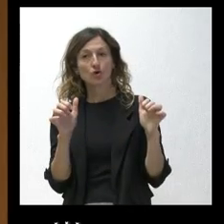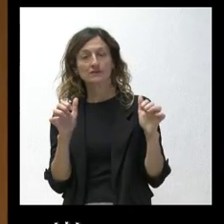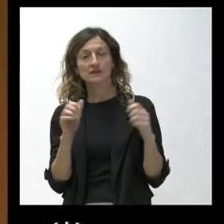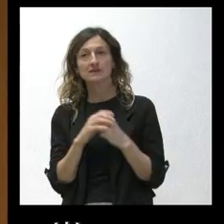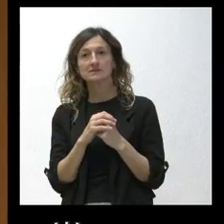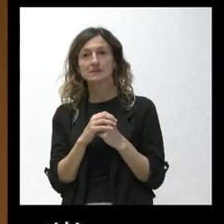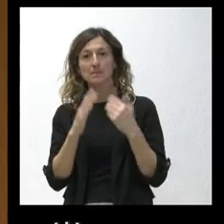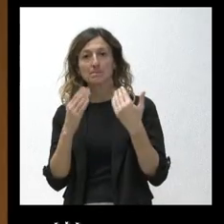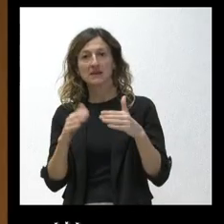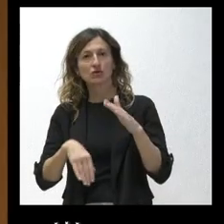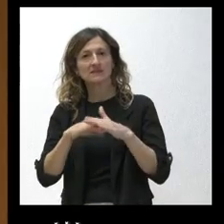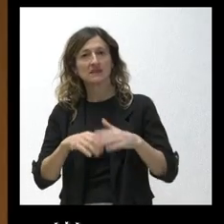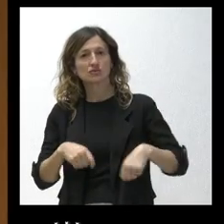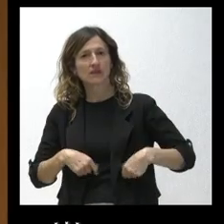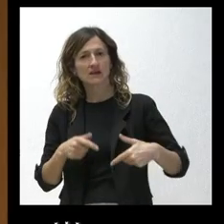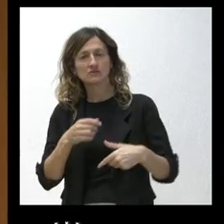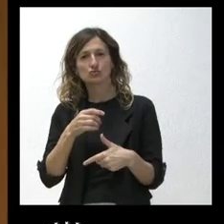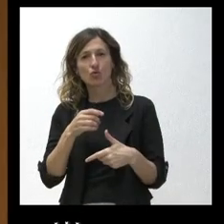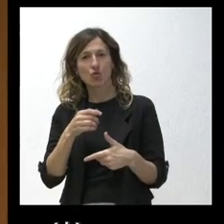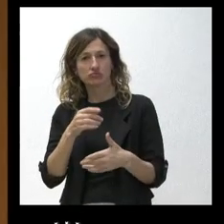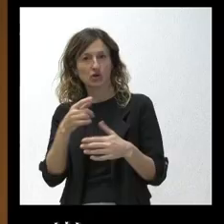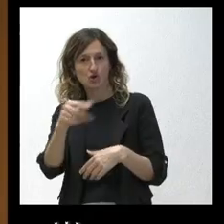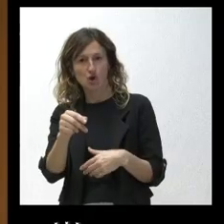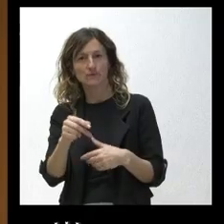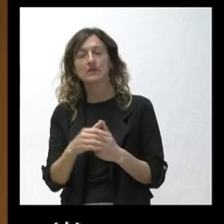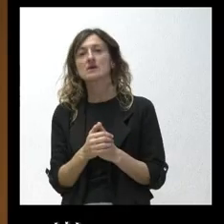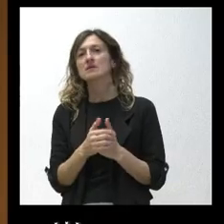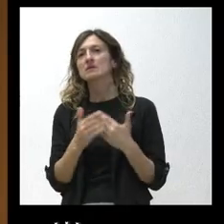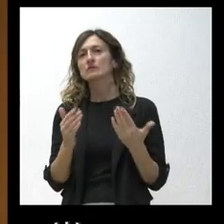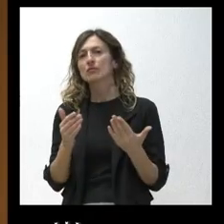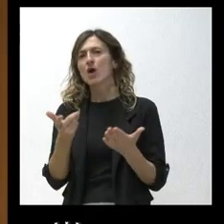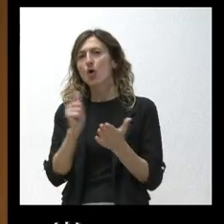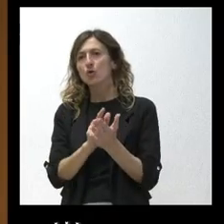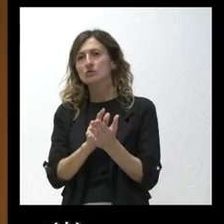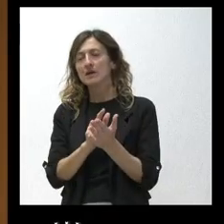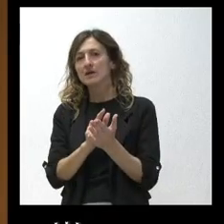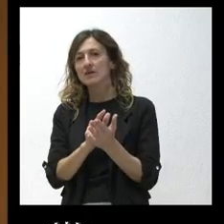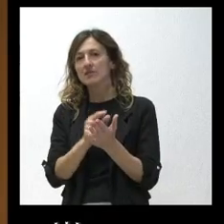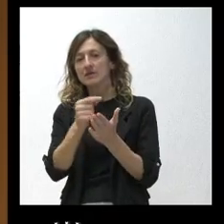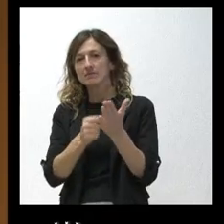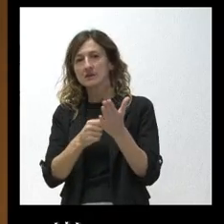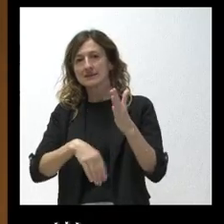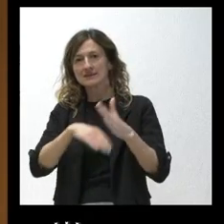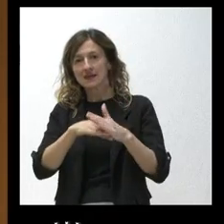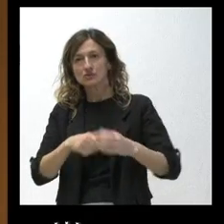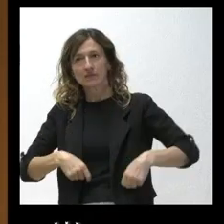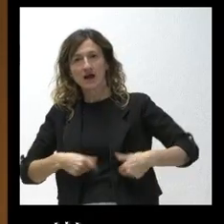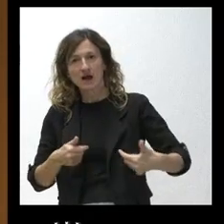en el miércoles el techo de gasto la Junta tendría que volver a aprobar en Consejo de Gobierno un techo de gasto y volverlo a remitir